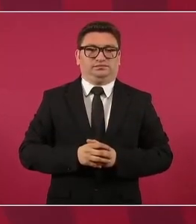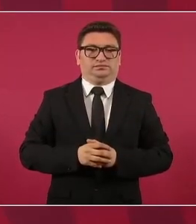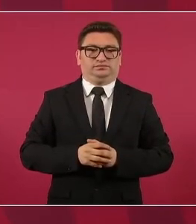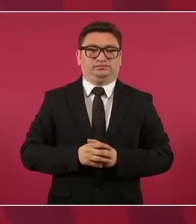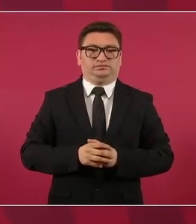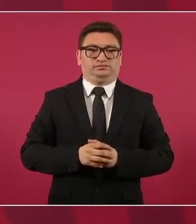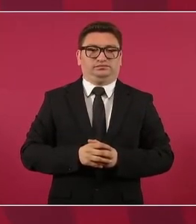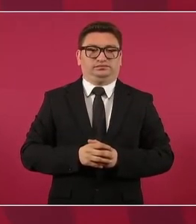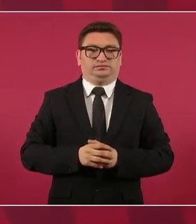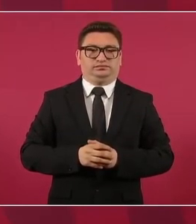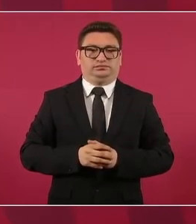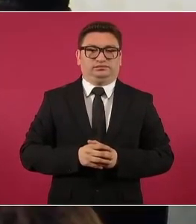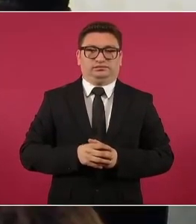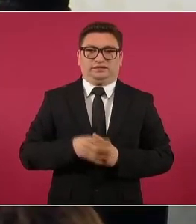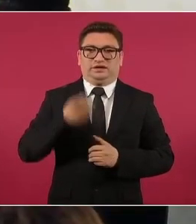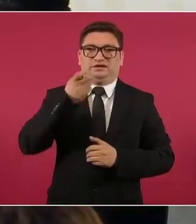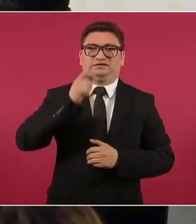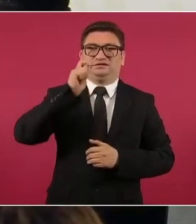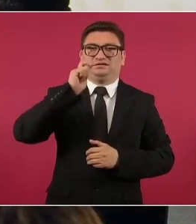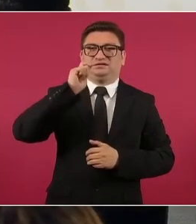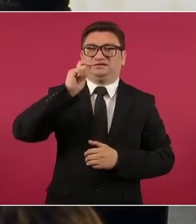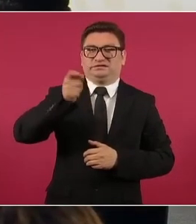¿Una gran inmoralidad?